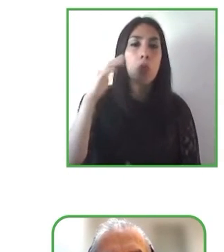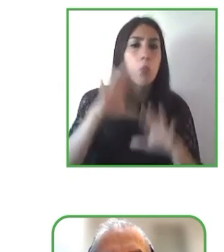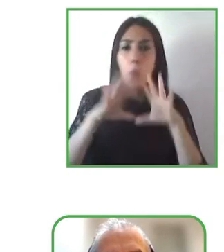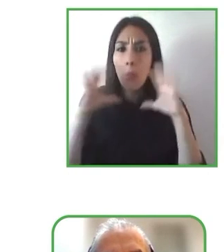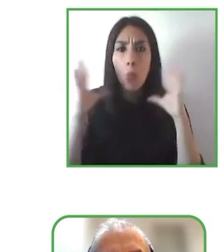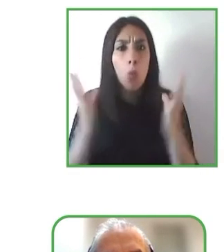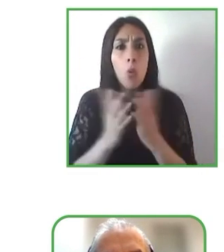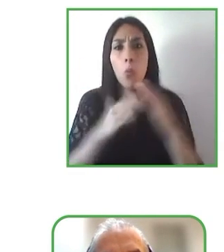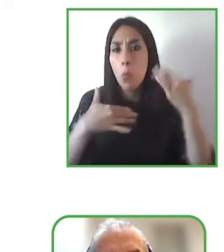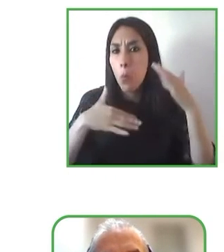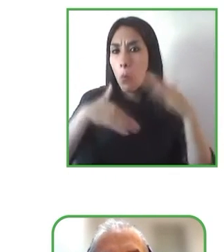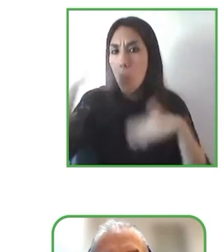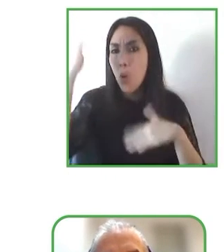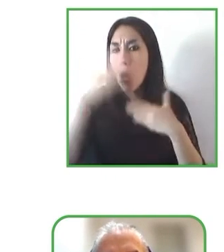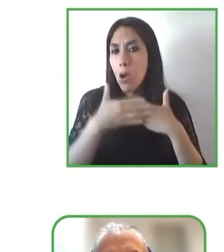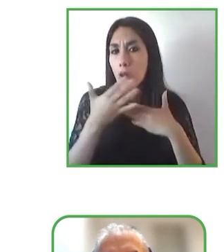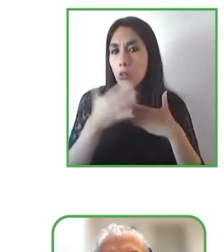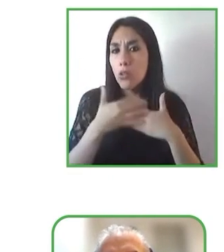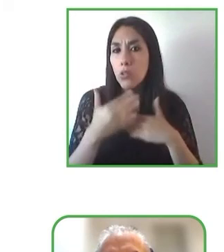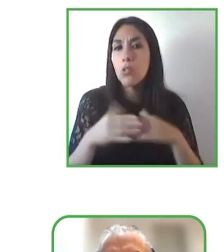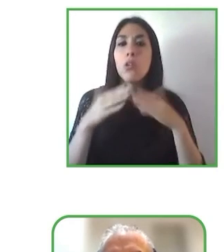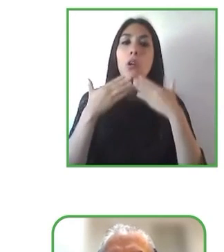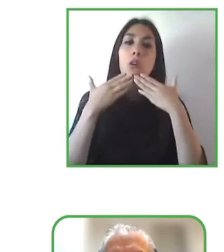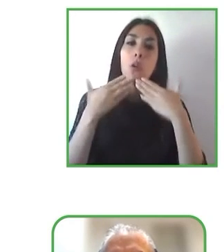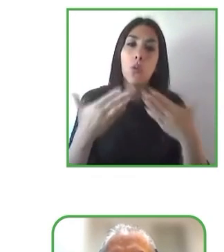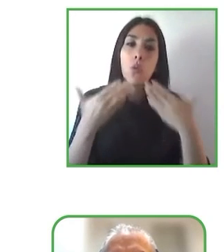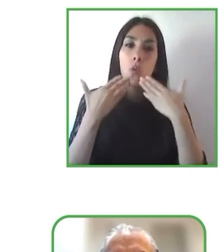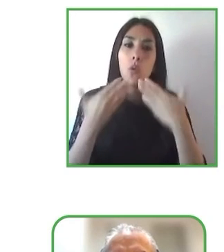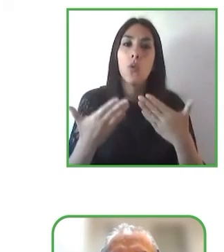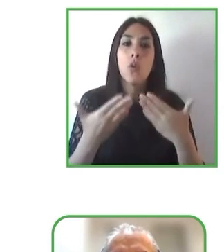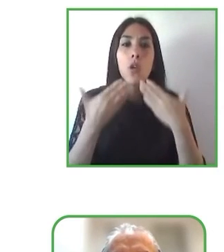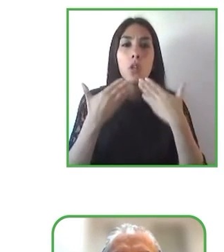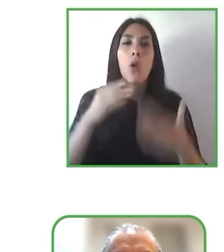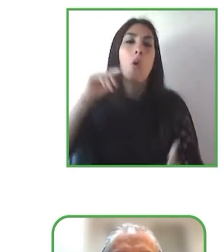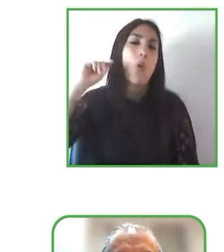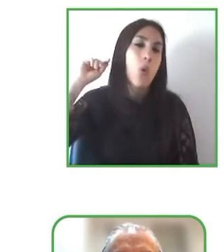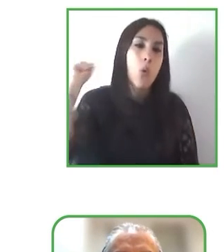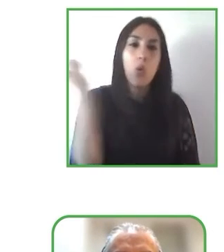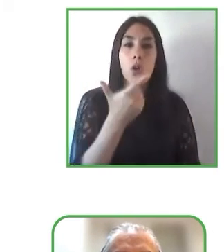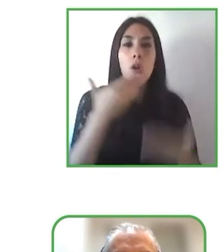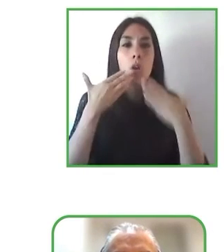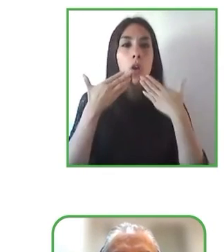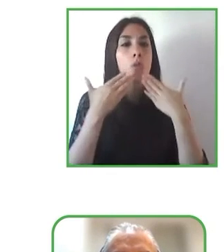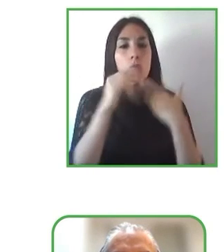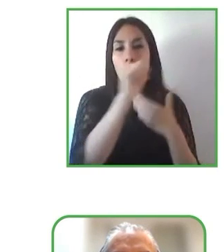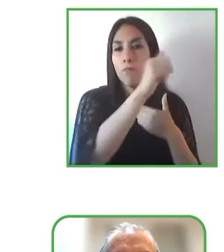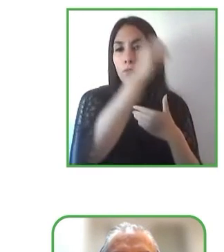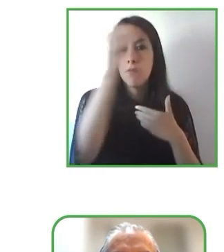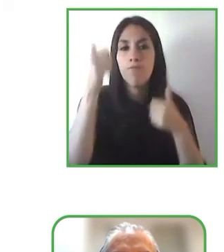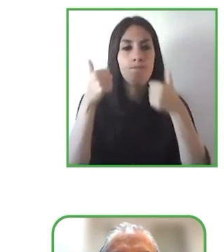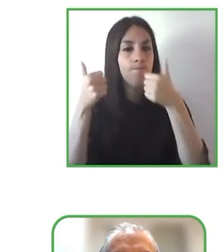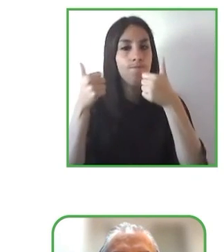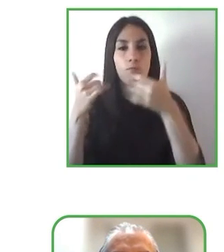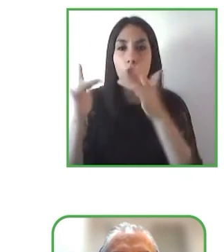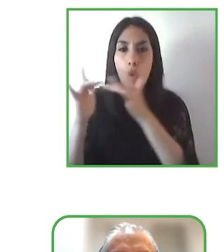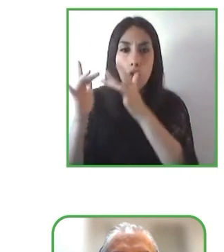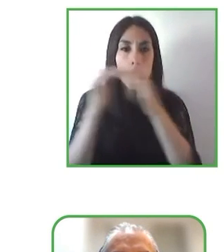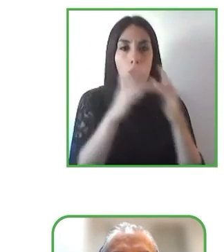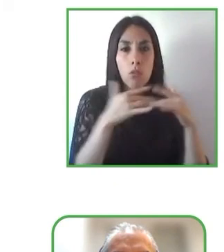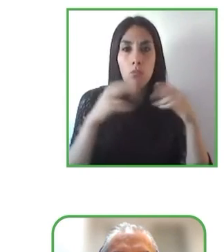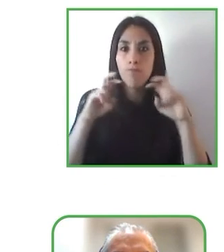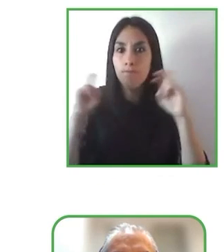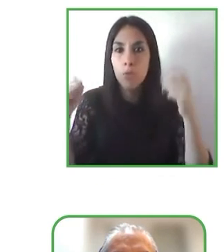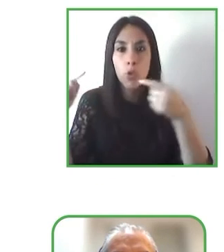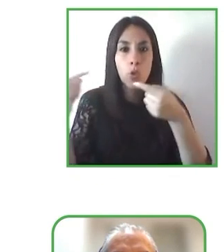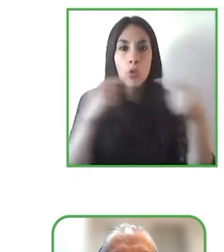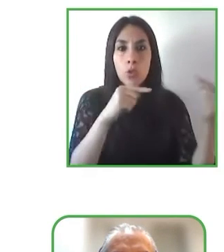gracias a todos y a todas por participar en este panel gracias a los panelistas gracias a quienes nos han